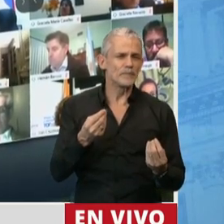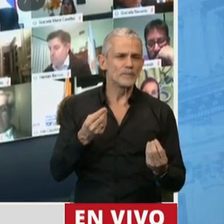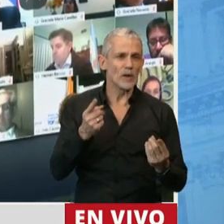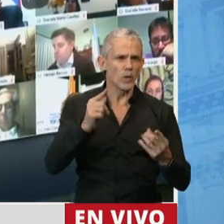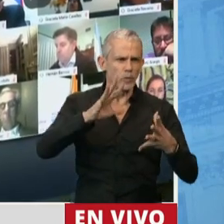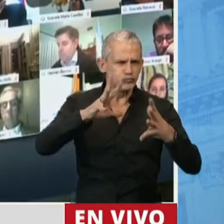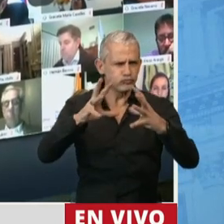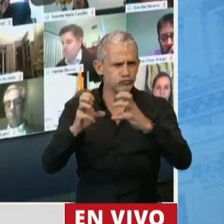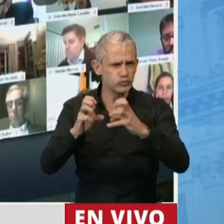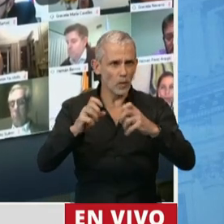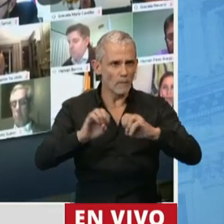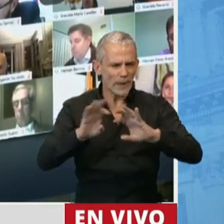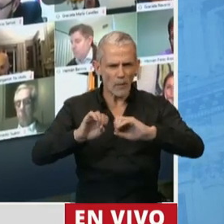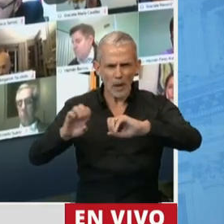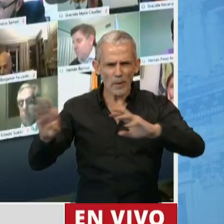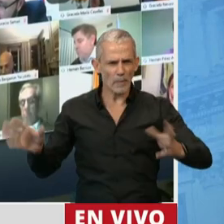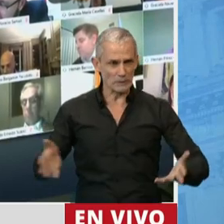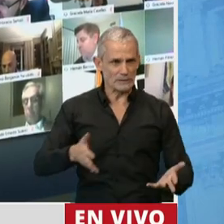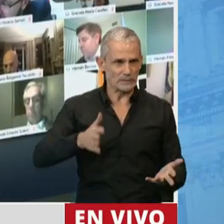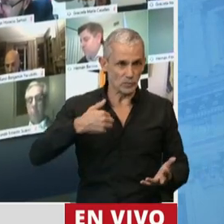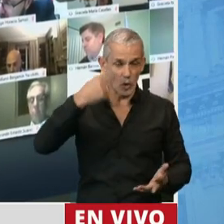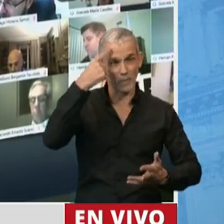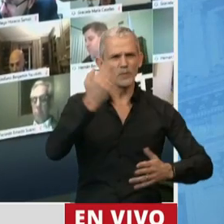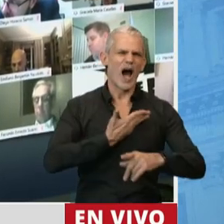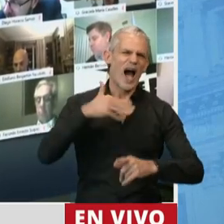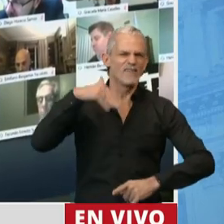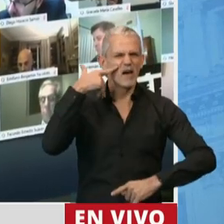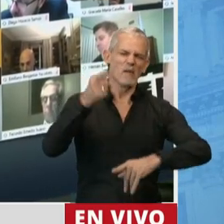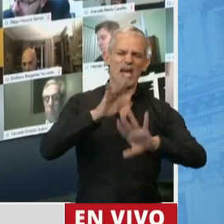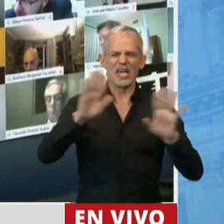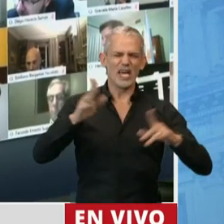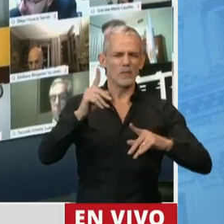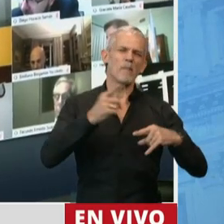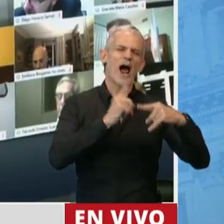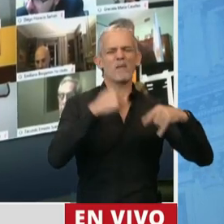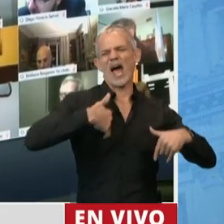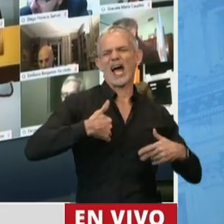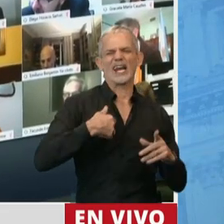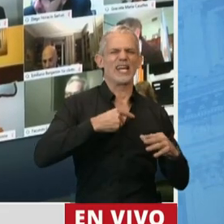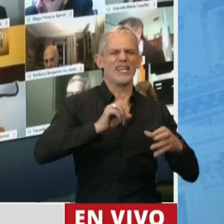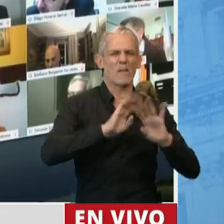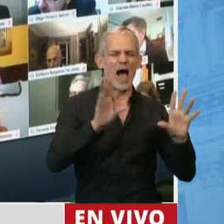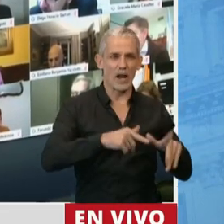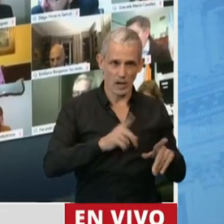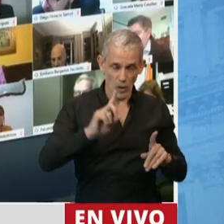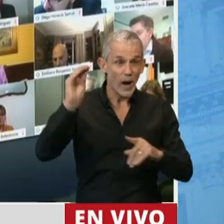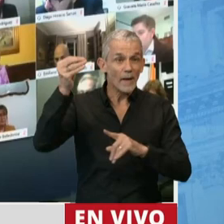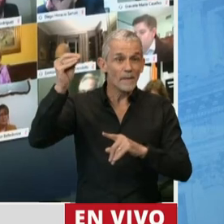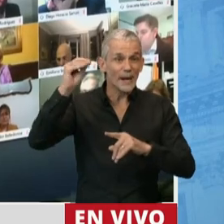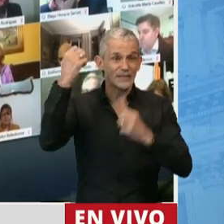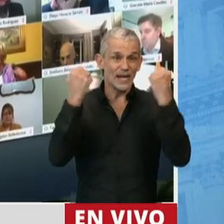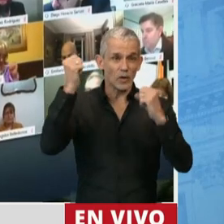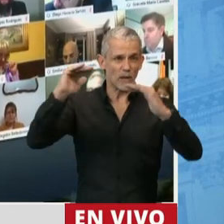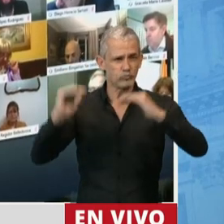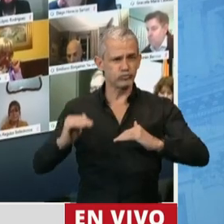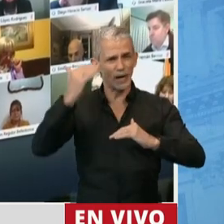van empeorando y uno podría decir el FMI empeoró su pronóstico para la economía argentina la economía de Brasil cayó un 15